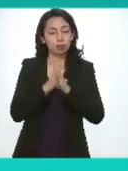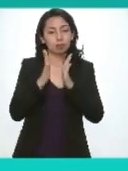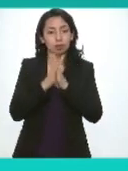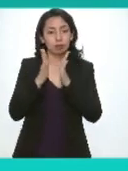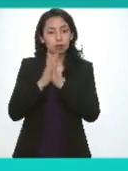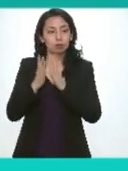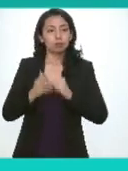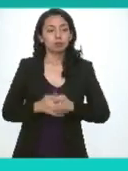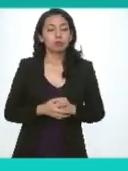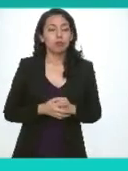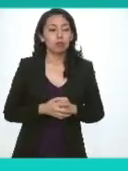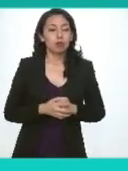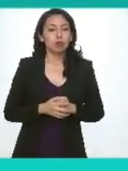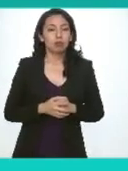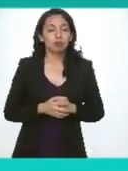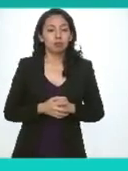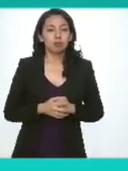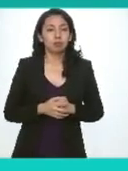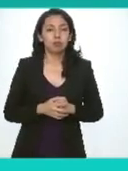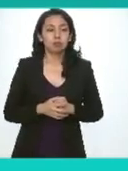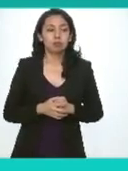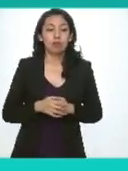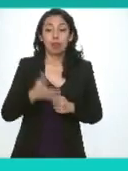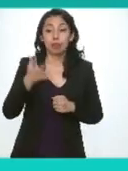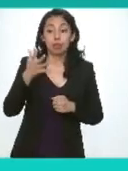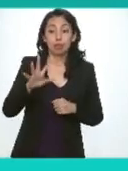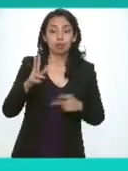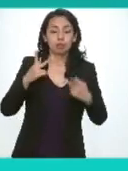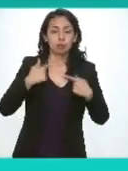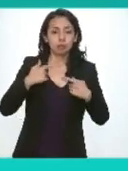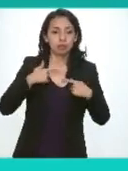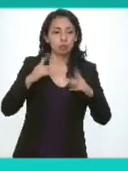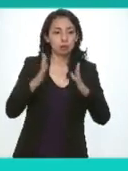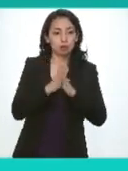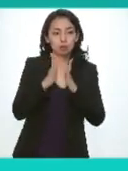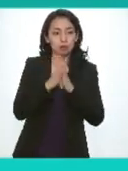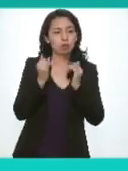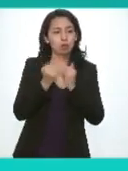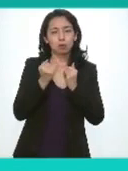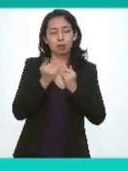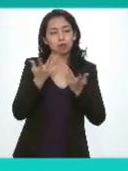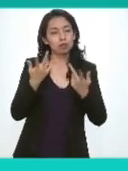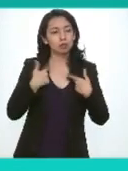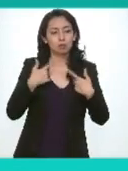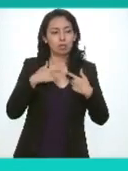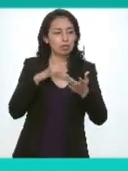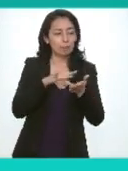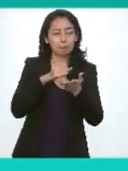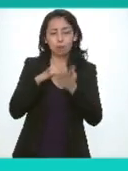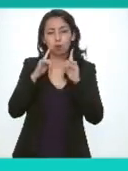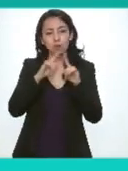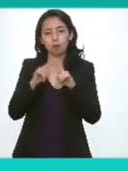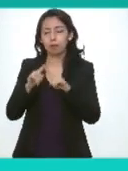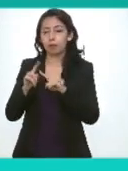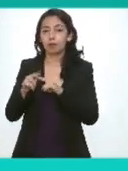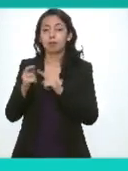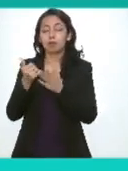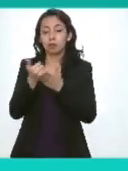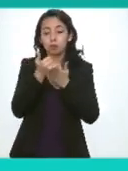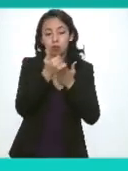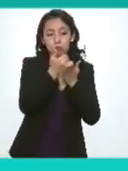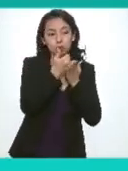participaron pues diez integrantes y diversos otros colaboradores que nos han